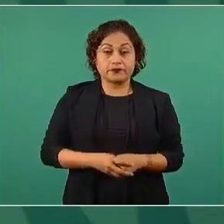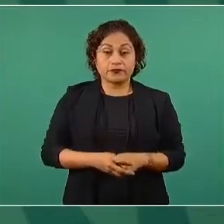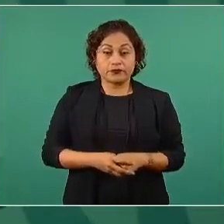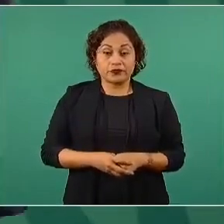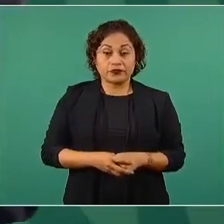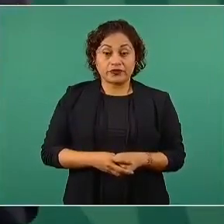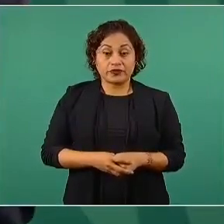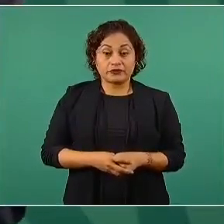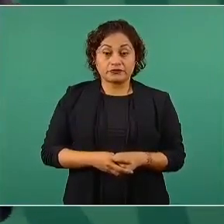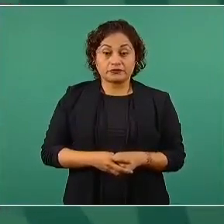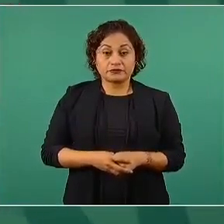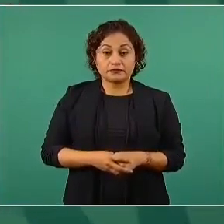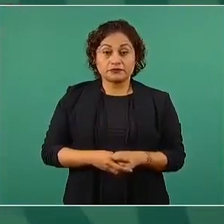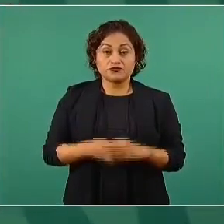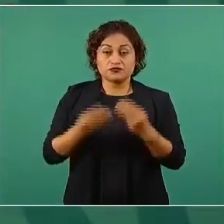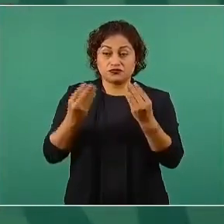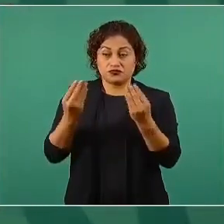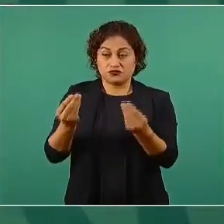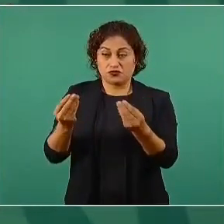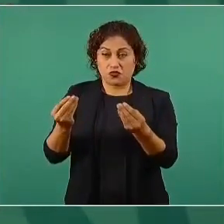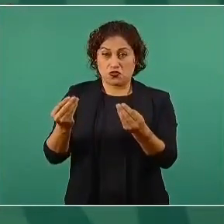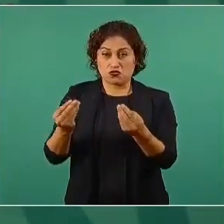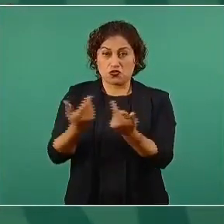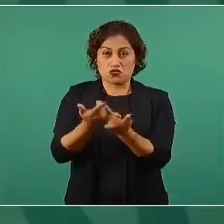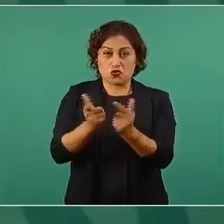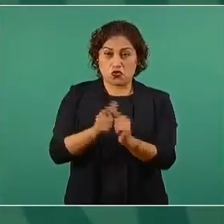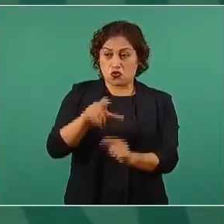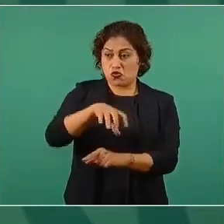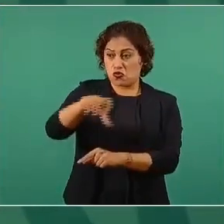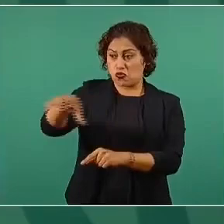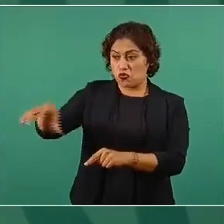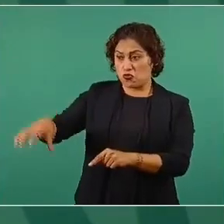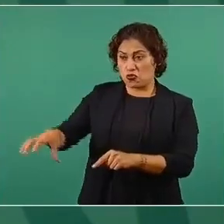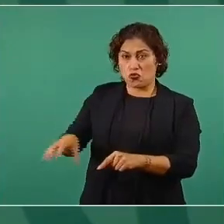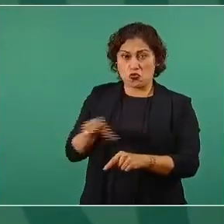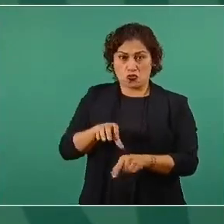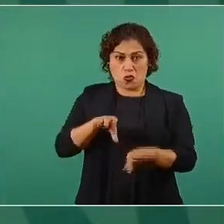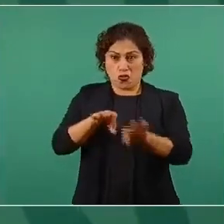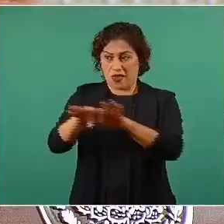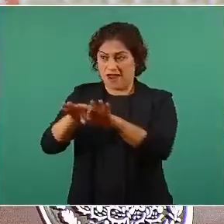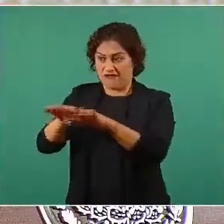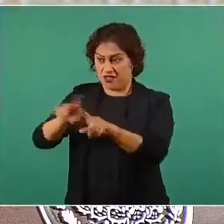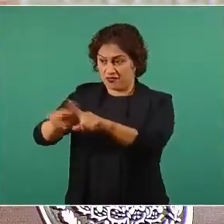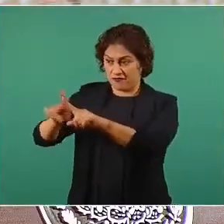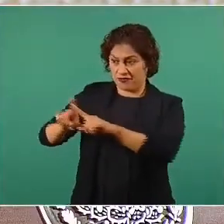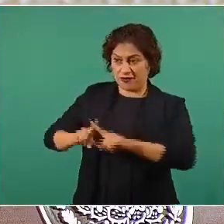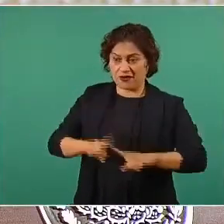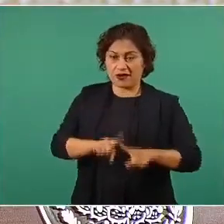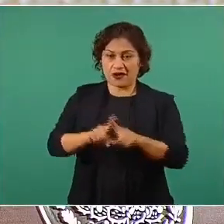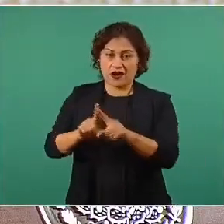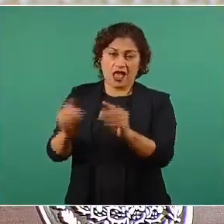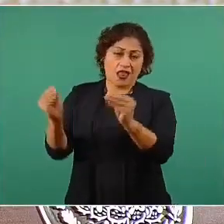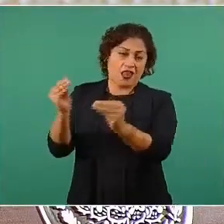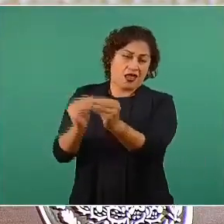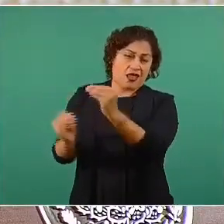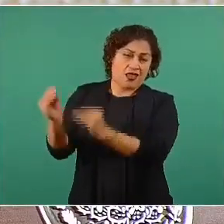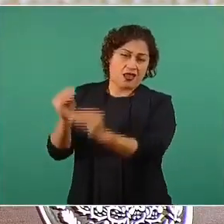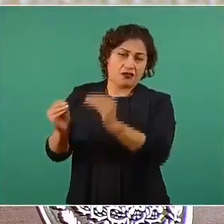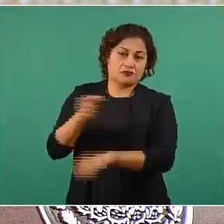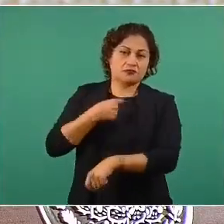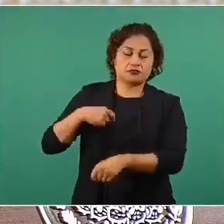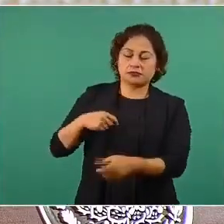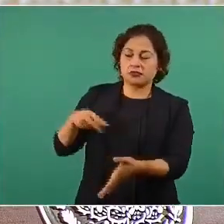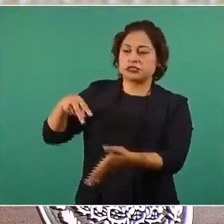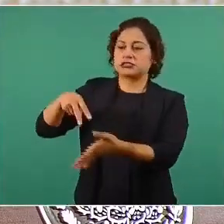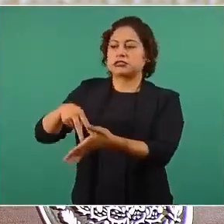organizaciones laborales que tenemos que conciliar con problemas de contaminación